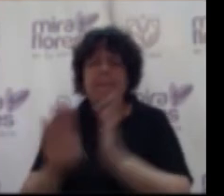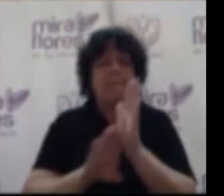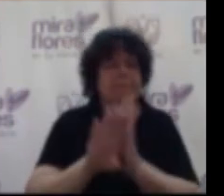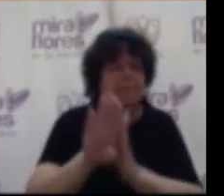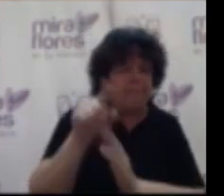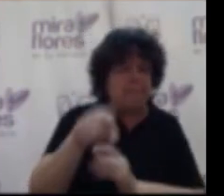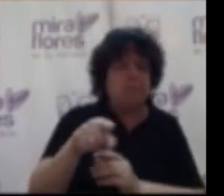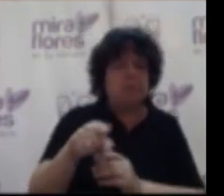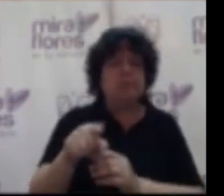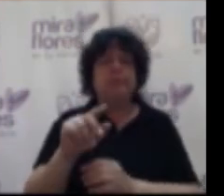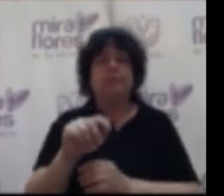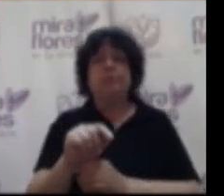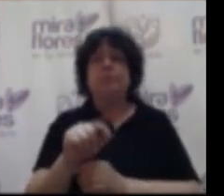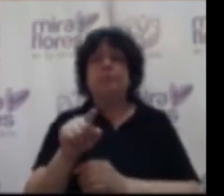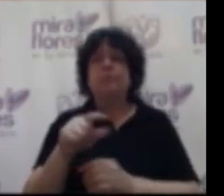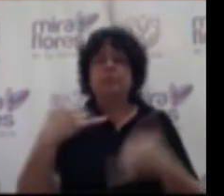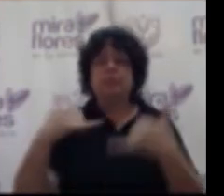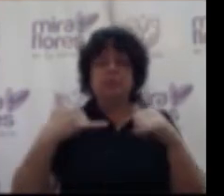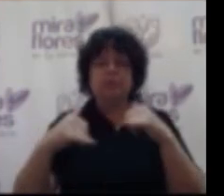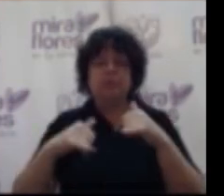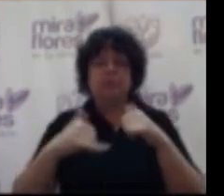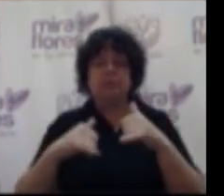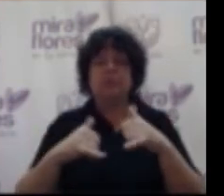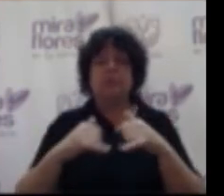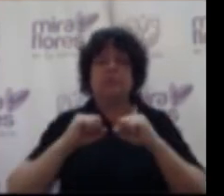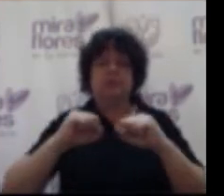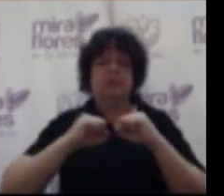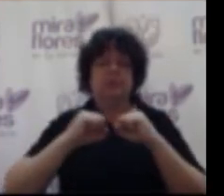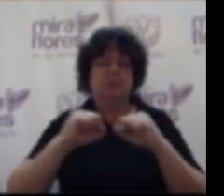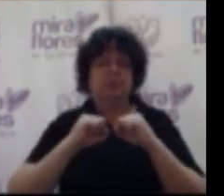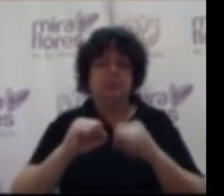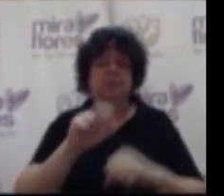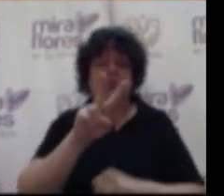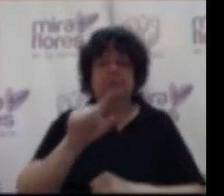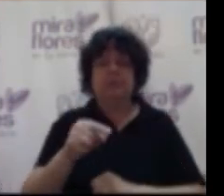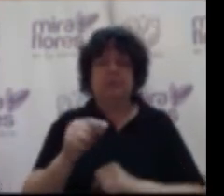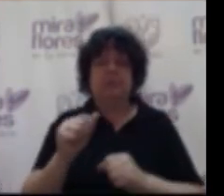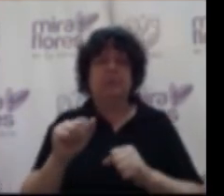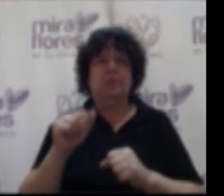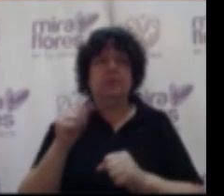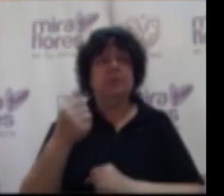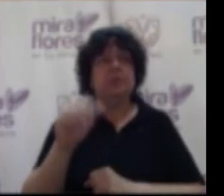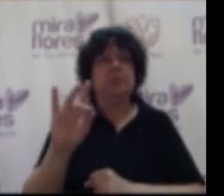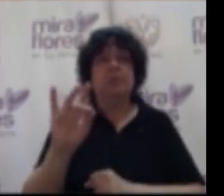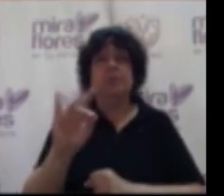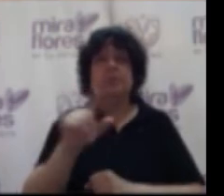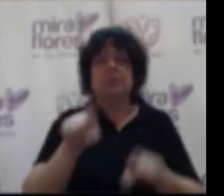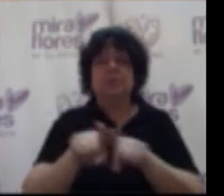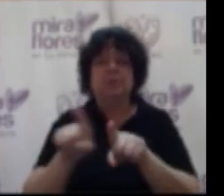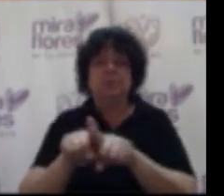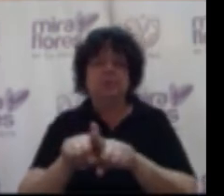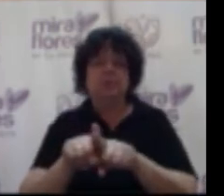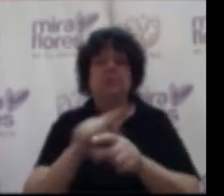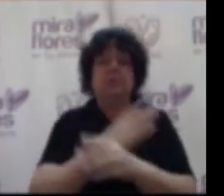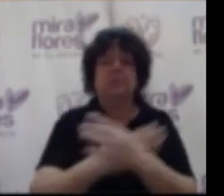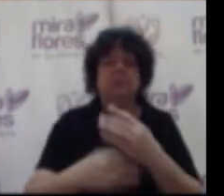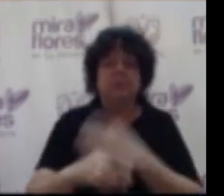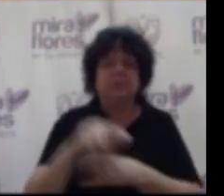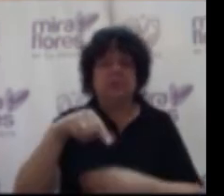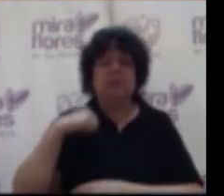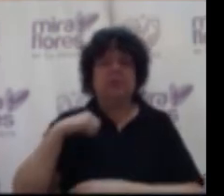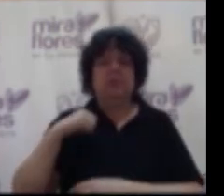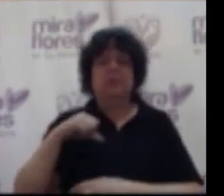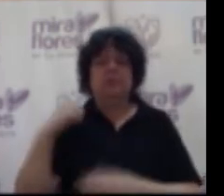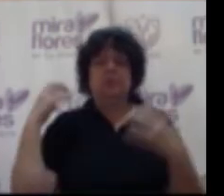preparación y desarrollo de los décimo octavos juegos panamericanos del dos mil diecinueve y sexto juegos para panamericanos y la